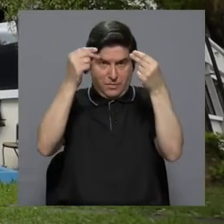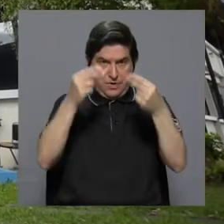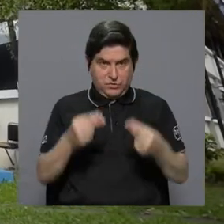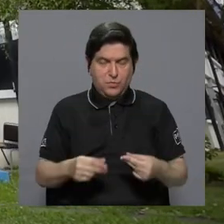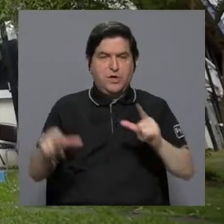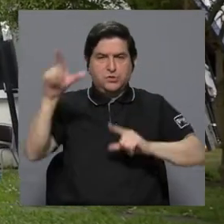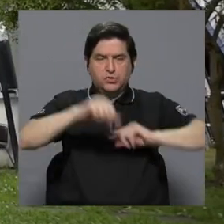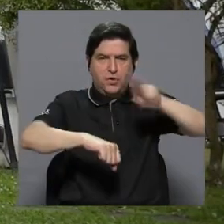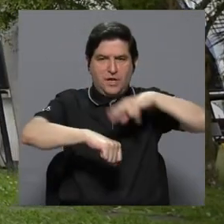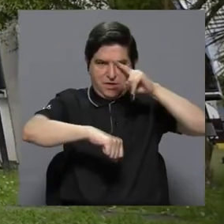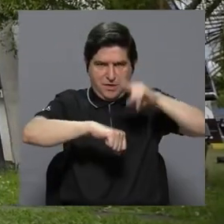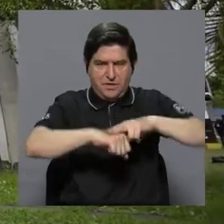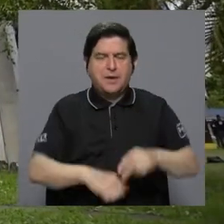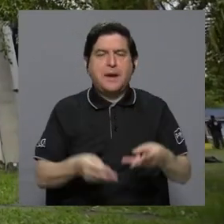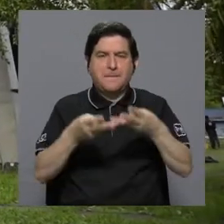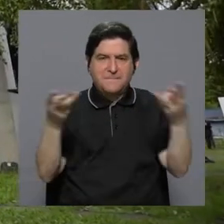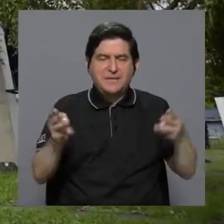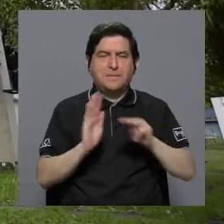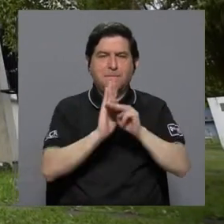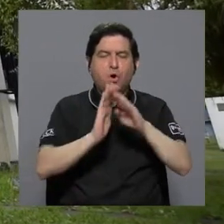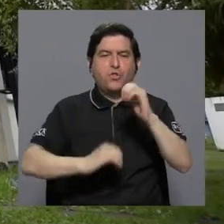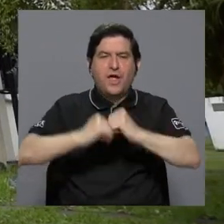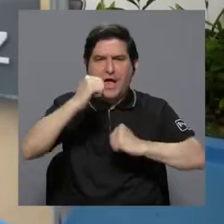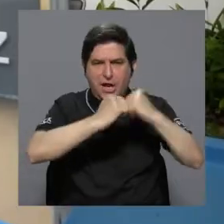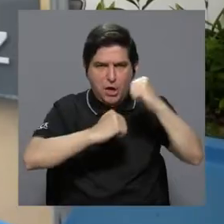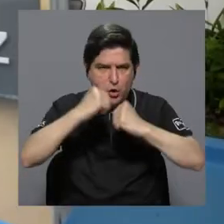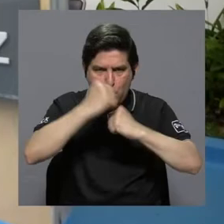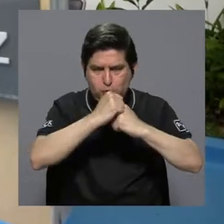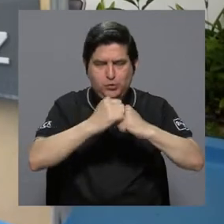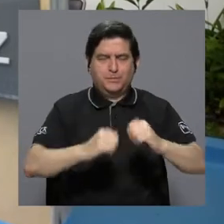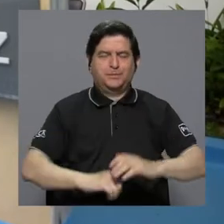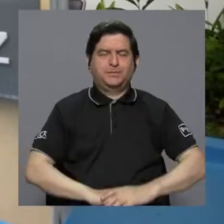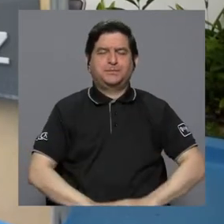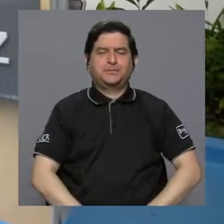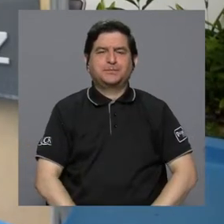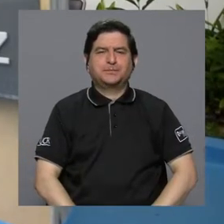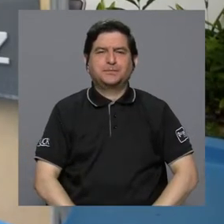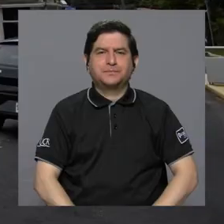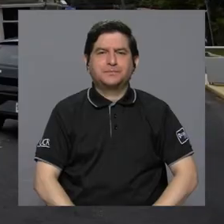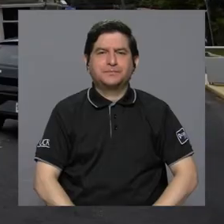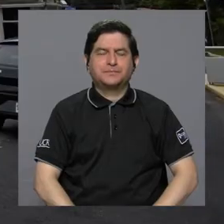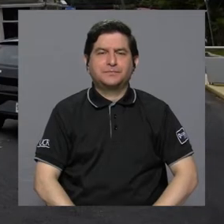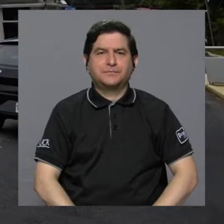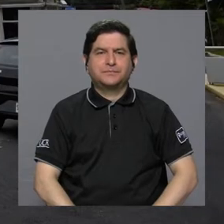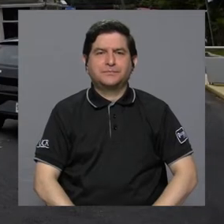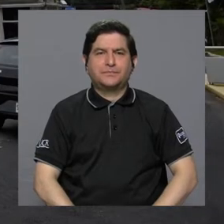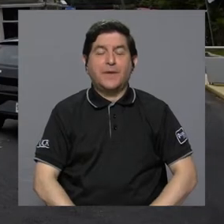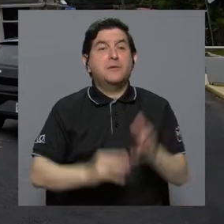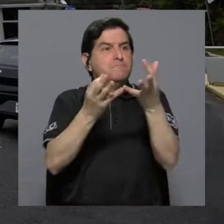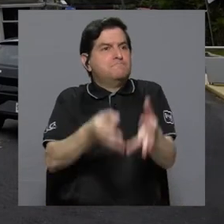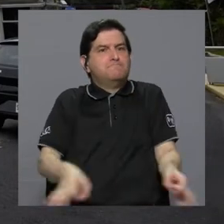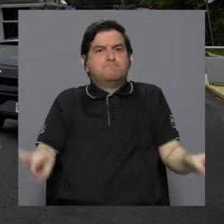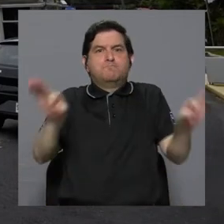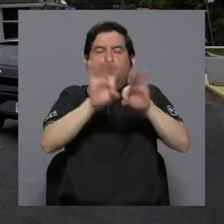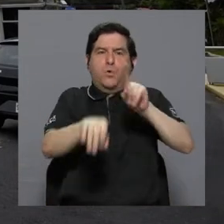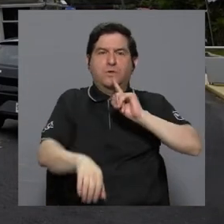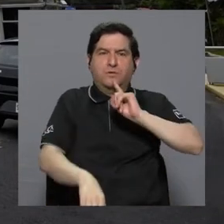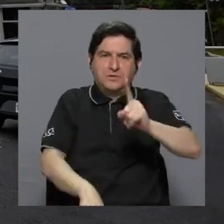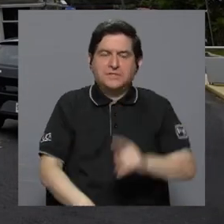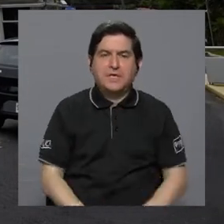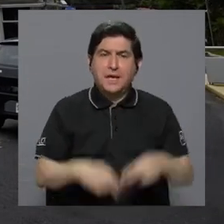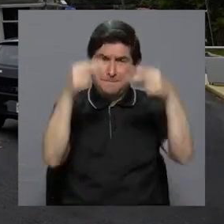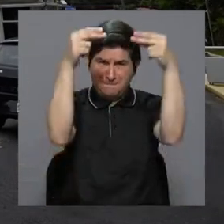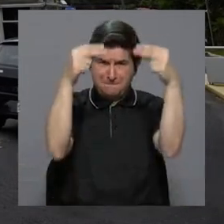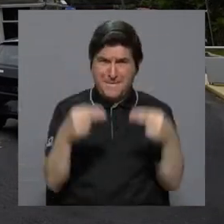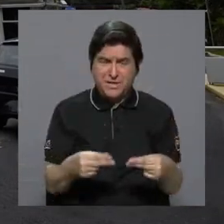de Laboratorio Nacional de Materiales y Modelos Estructurales, la NAME. Es importante señalar que el